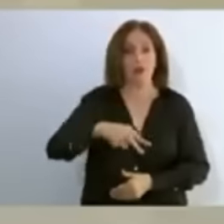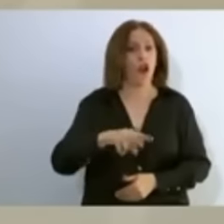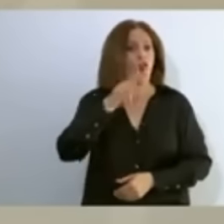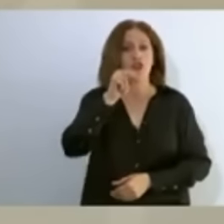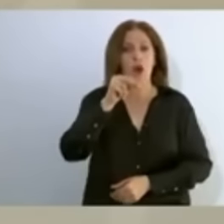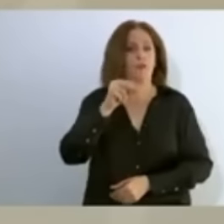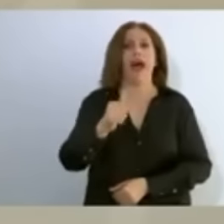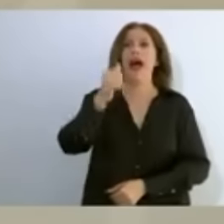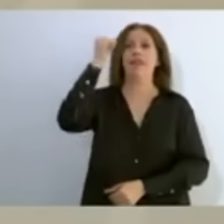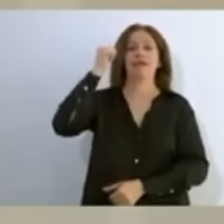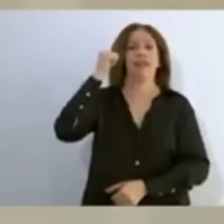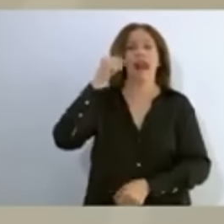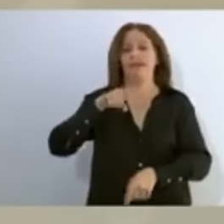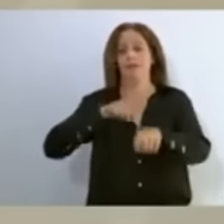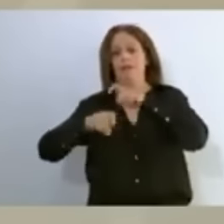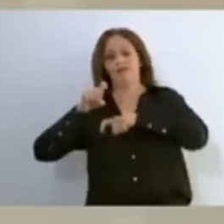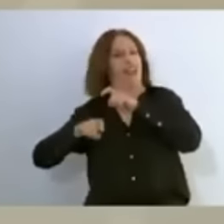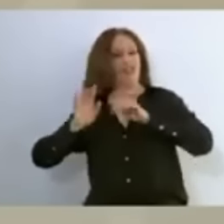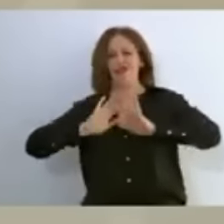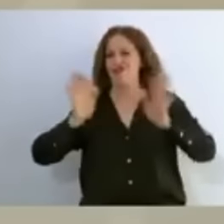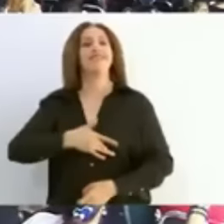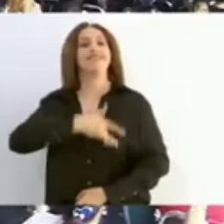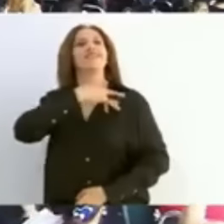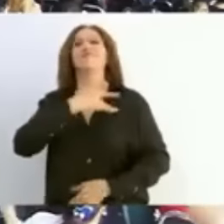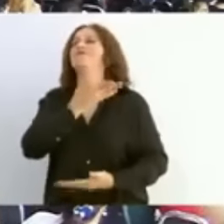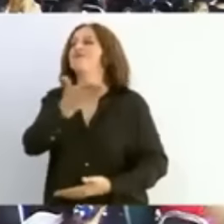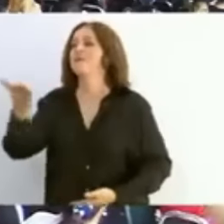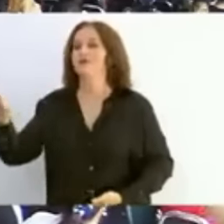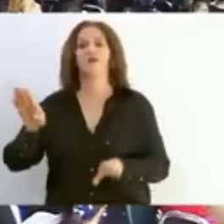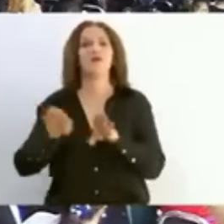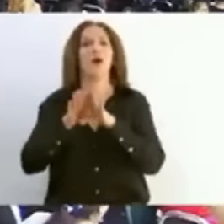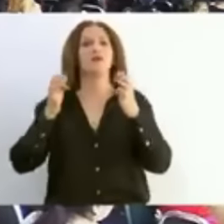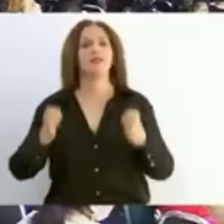un México sin sus jóvenes. ¡Que viva la juventud! ¿Cómo estamos?